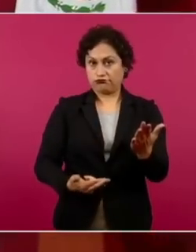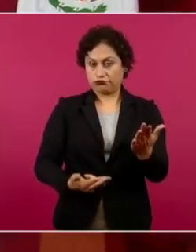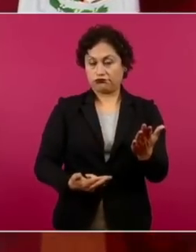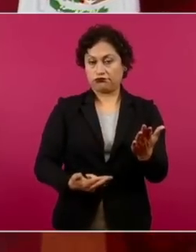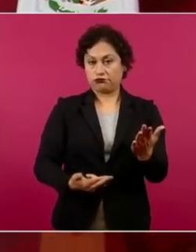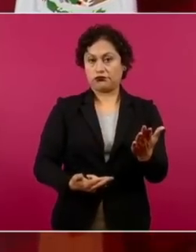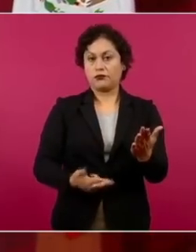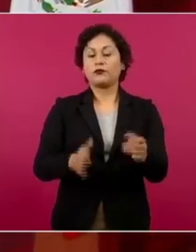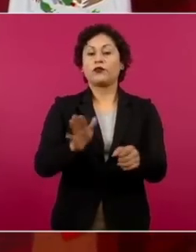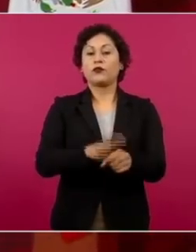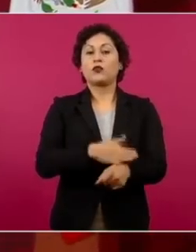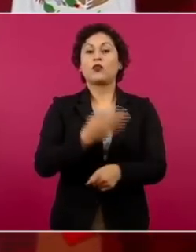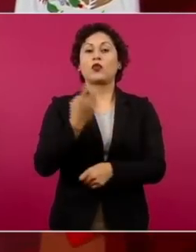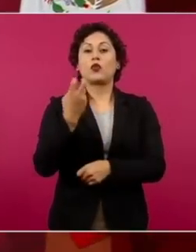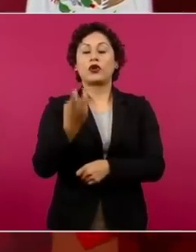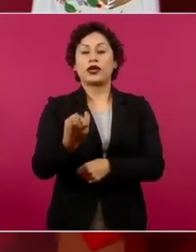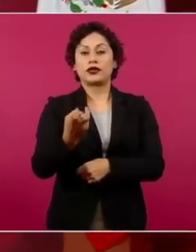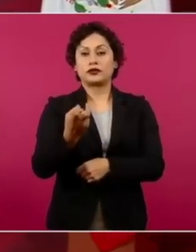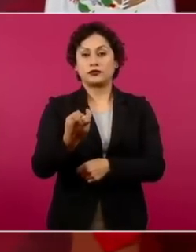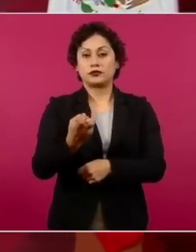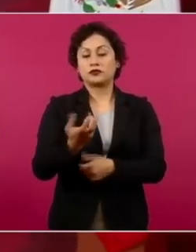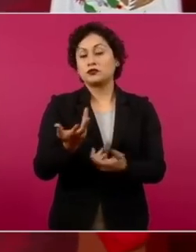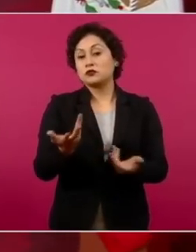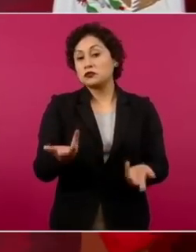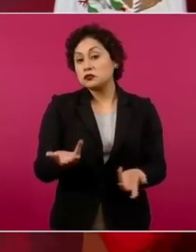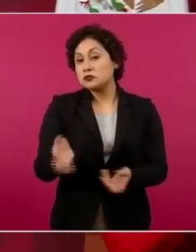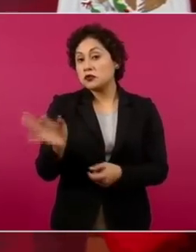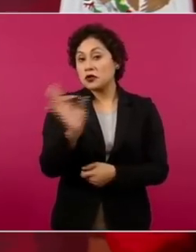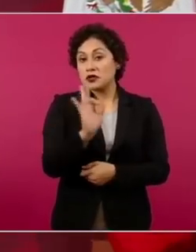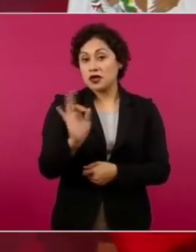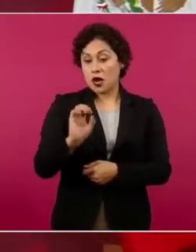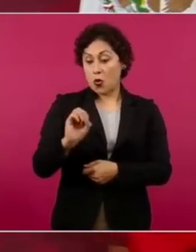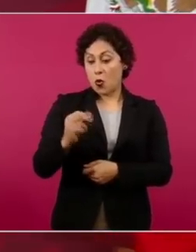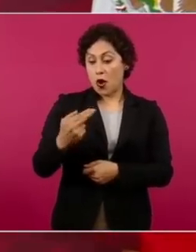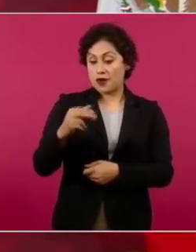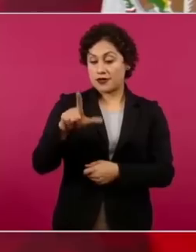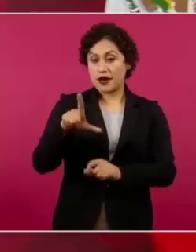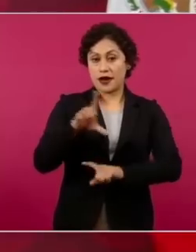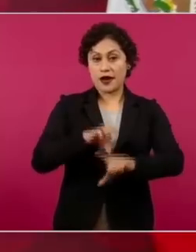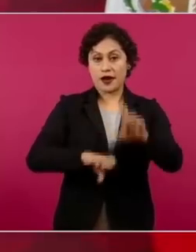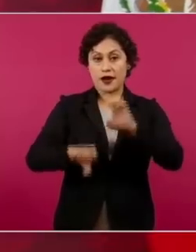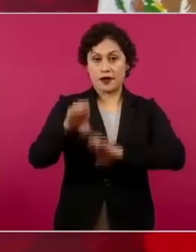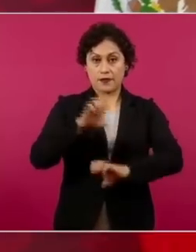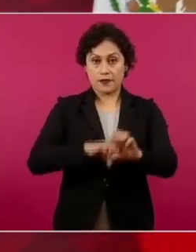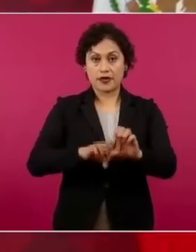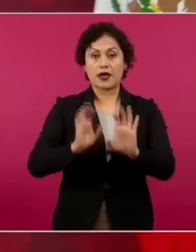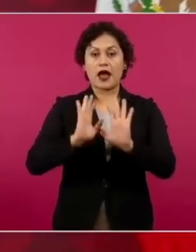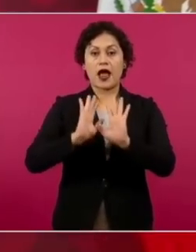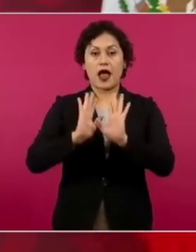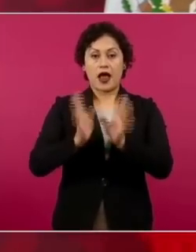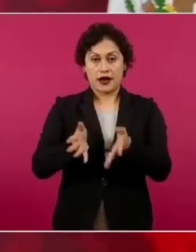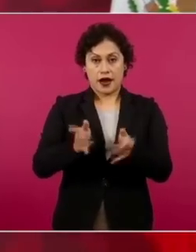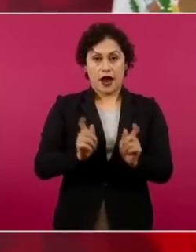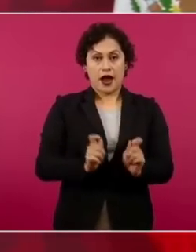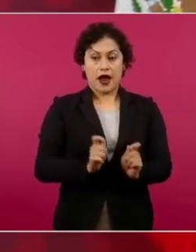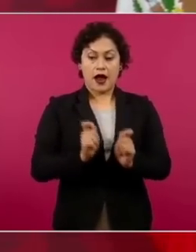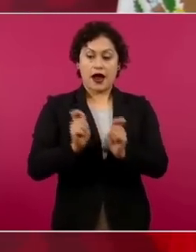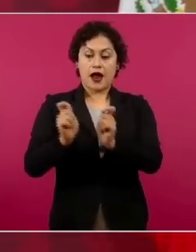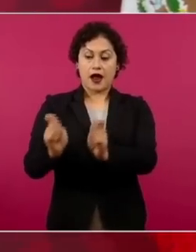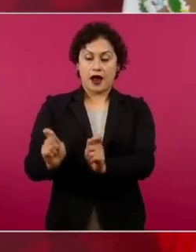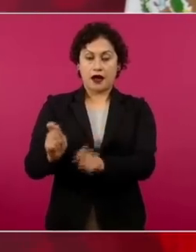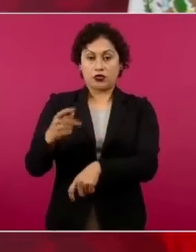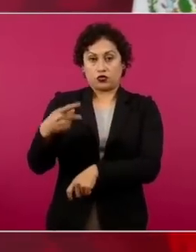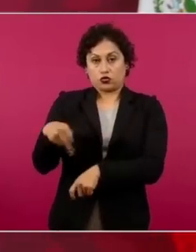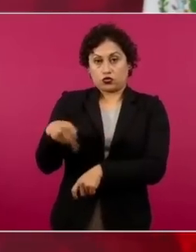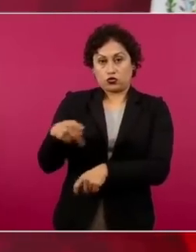que por lo mismo, aunque ya OHL transfirió sus derechos